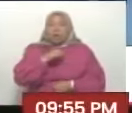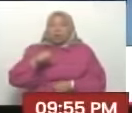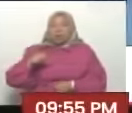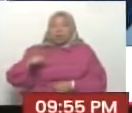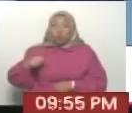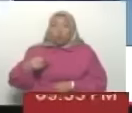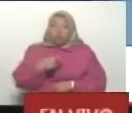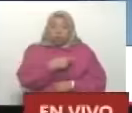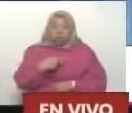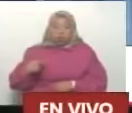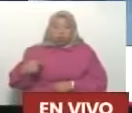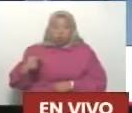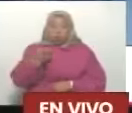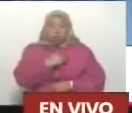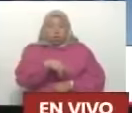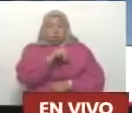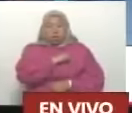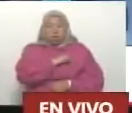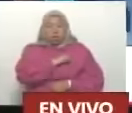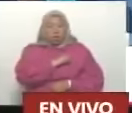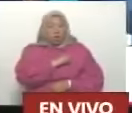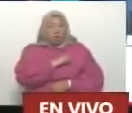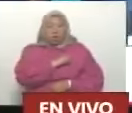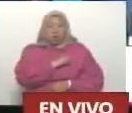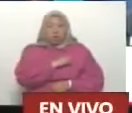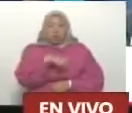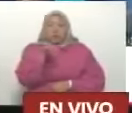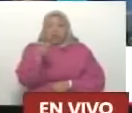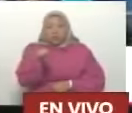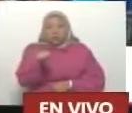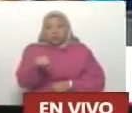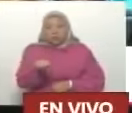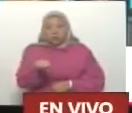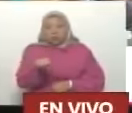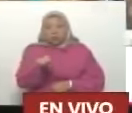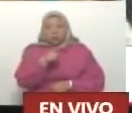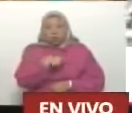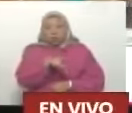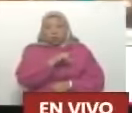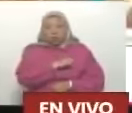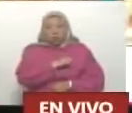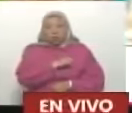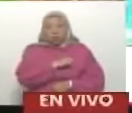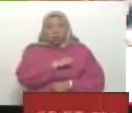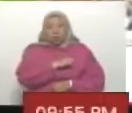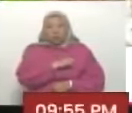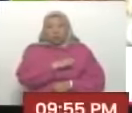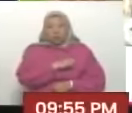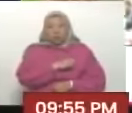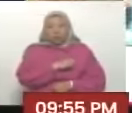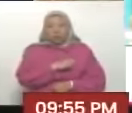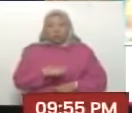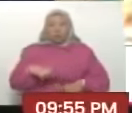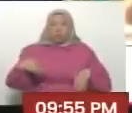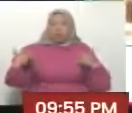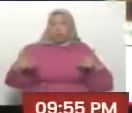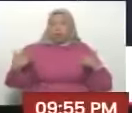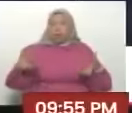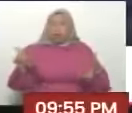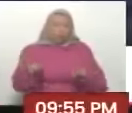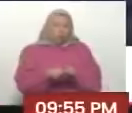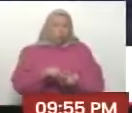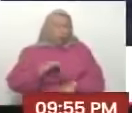En España no la usan tampoco el alboroto. Alboroto. ¿Viene de España alboroto? Ah, bueno, porque ustedes son unos alborotados también.